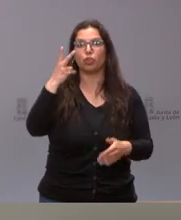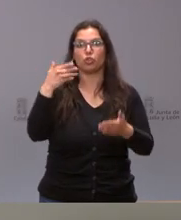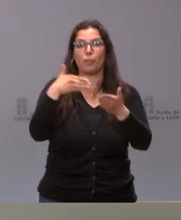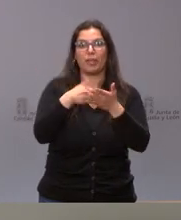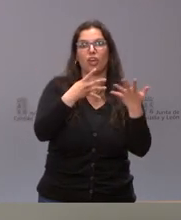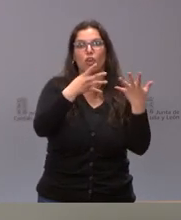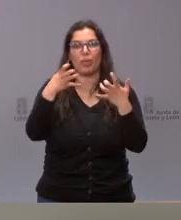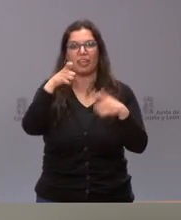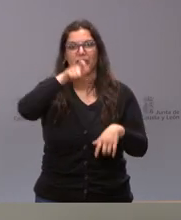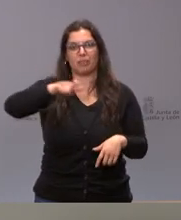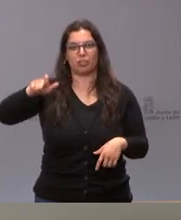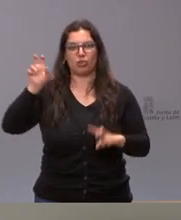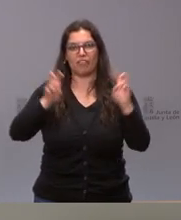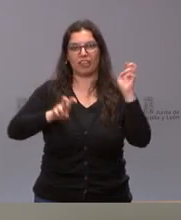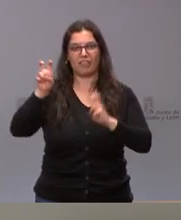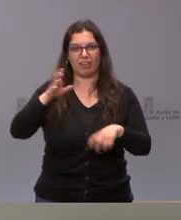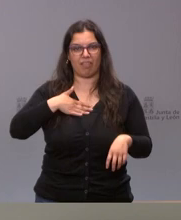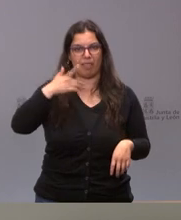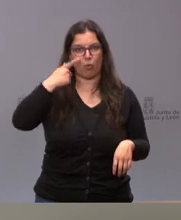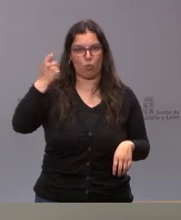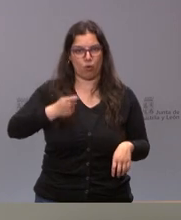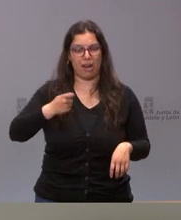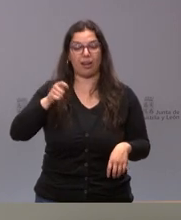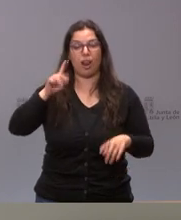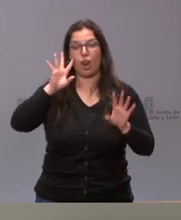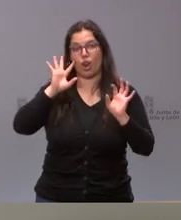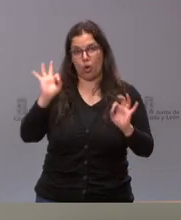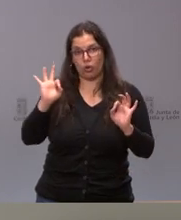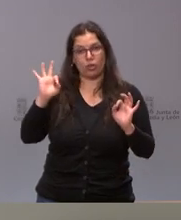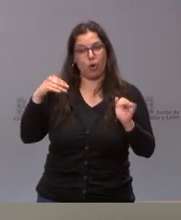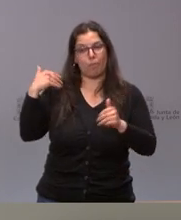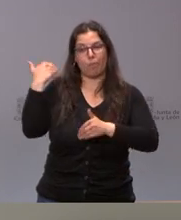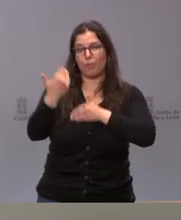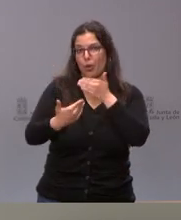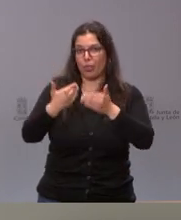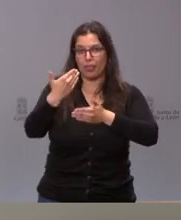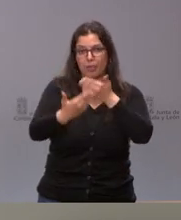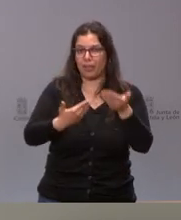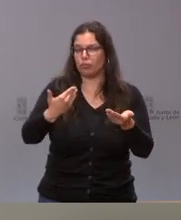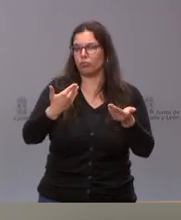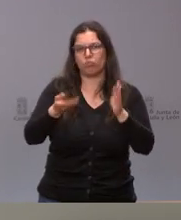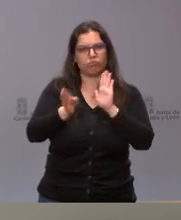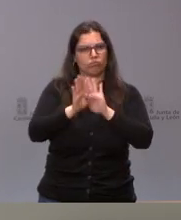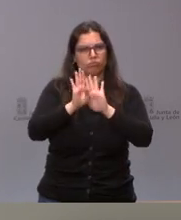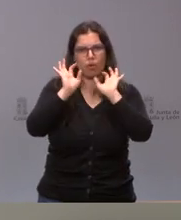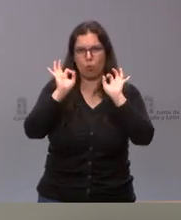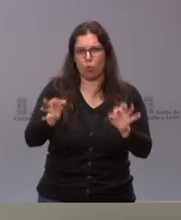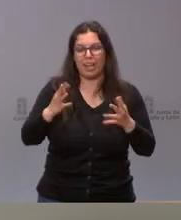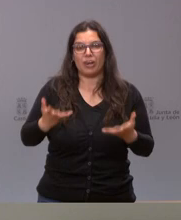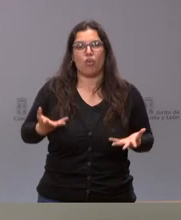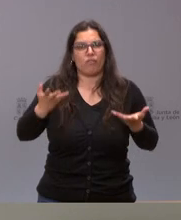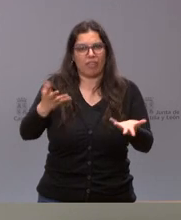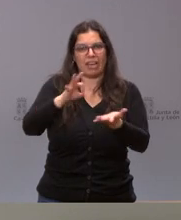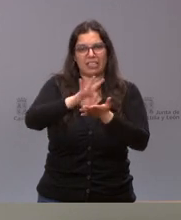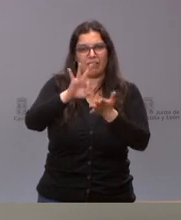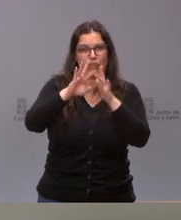procedentes de Ucrania. Lógicamente, seguimos en el procedimiento de ofrecerles todos los servicios públicos de los que